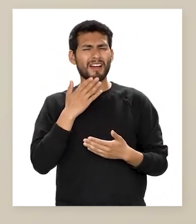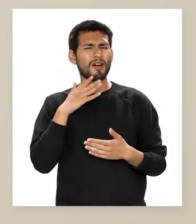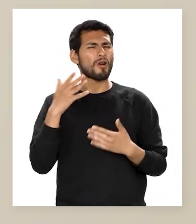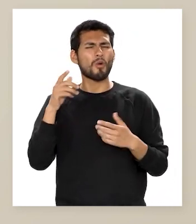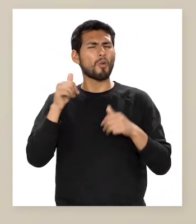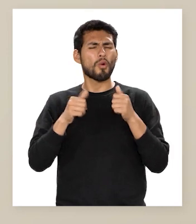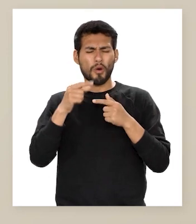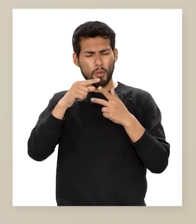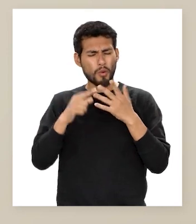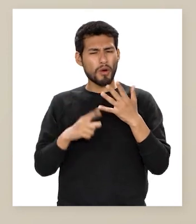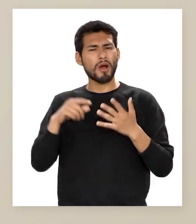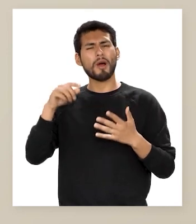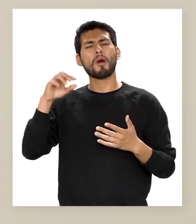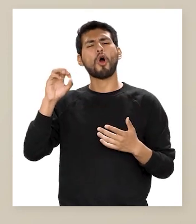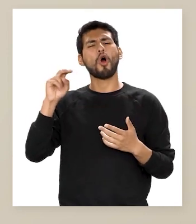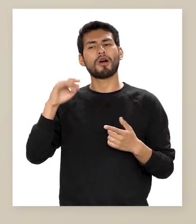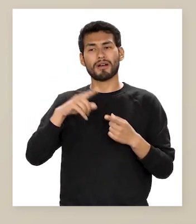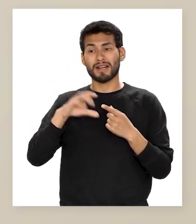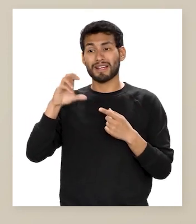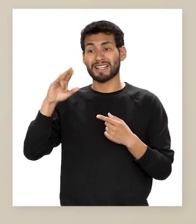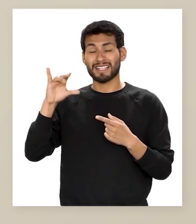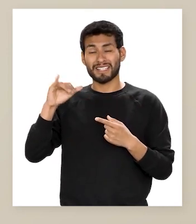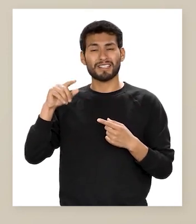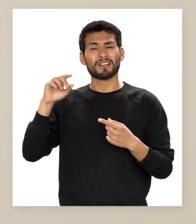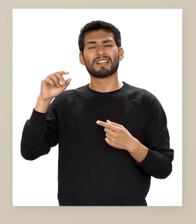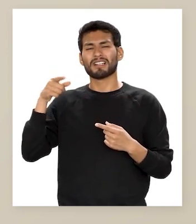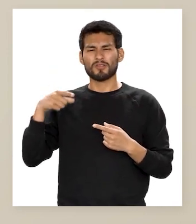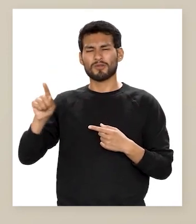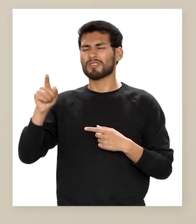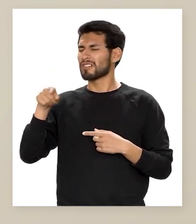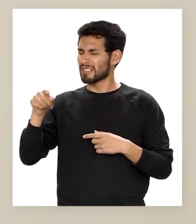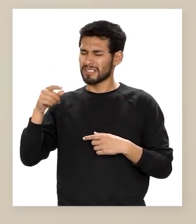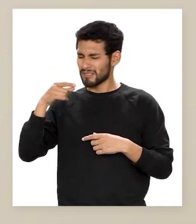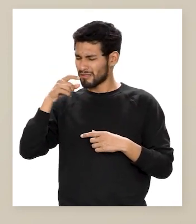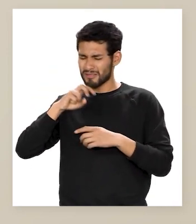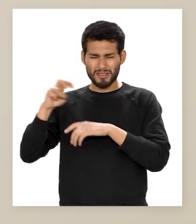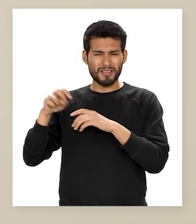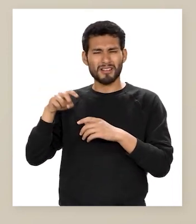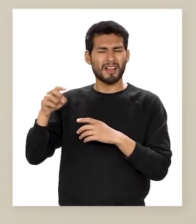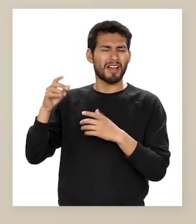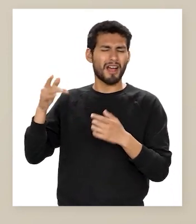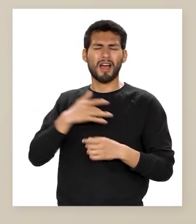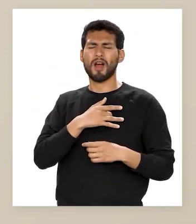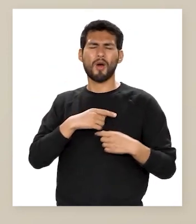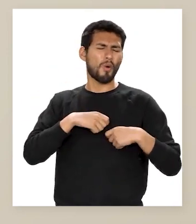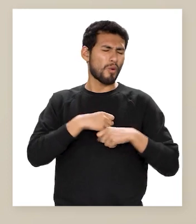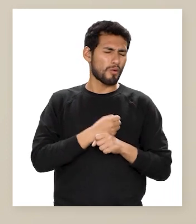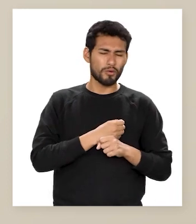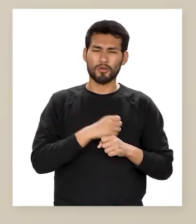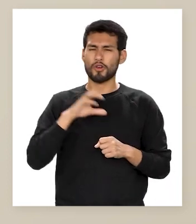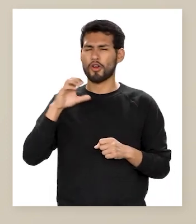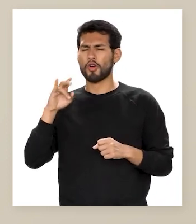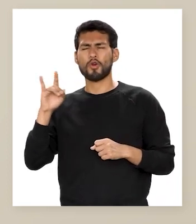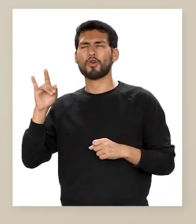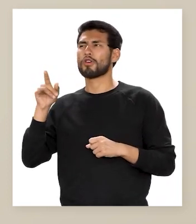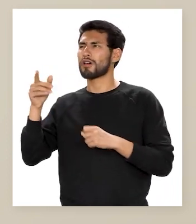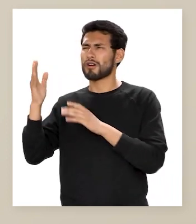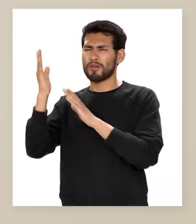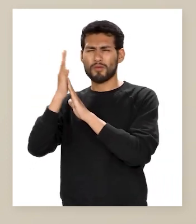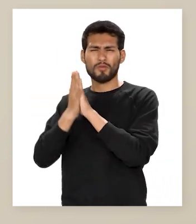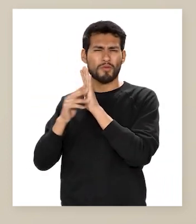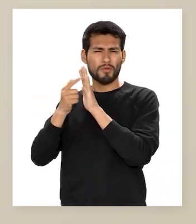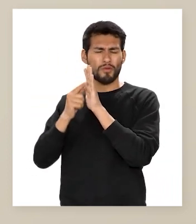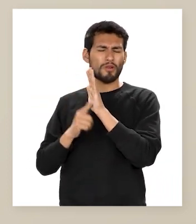onomatopeyas? Cric, cric El insulto del grío que hiere el alma con sus palabras Cruj Las paredes